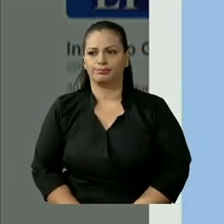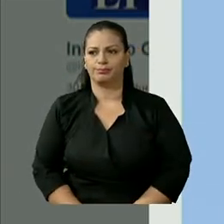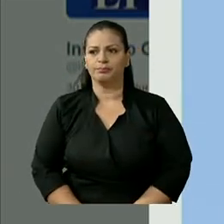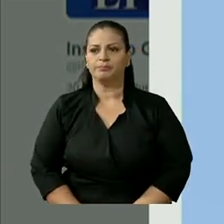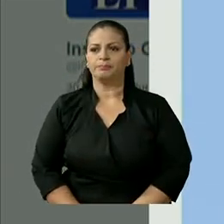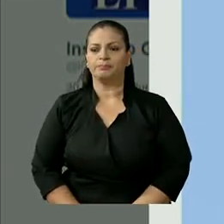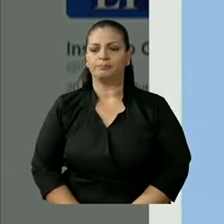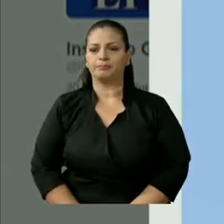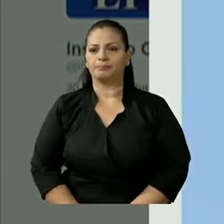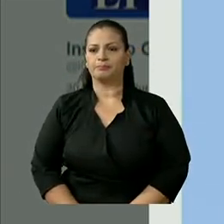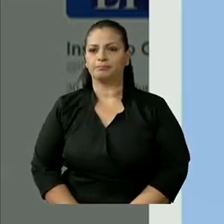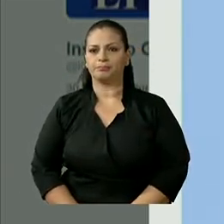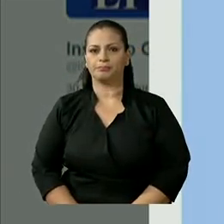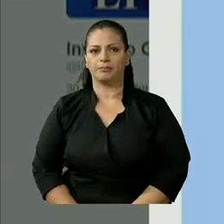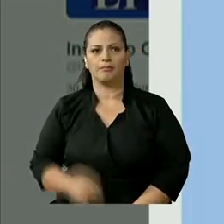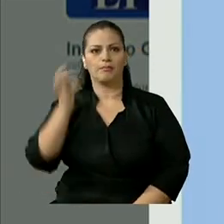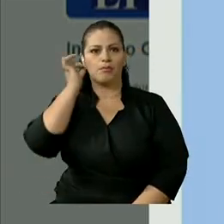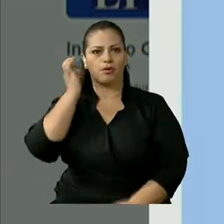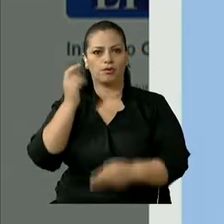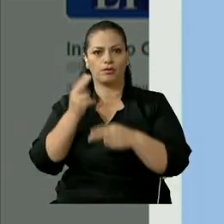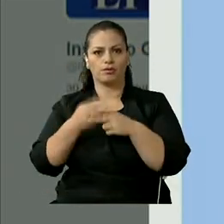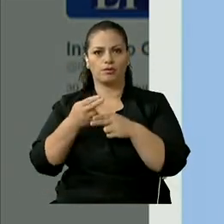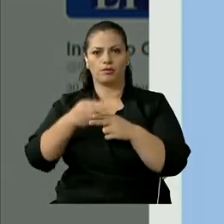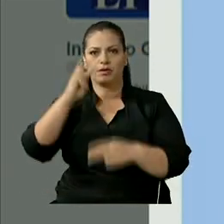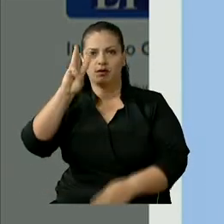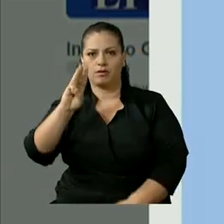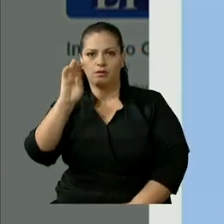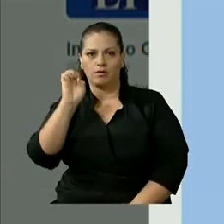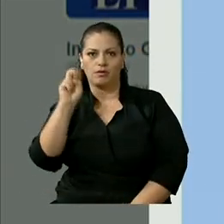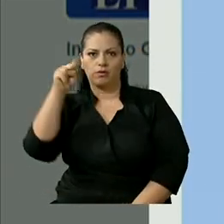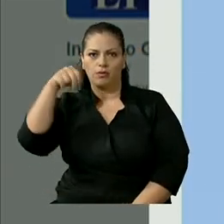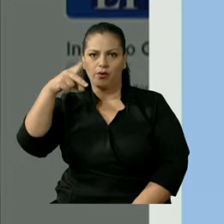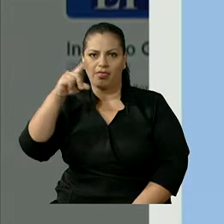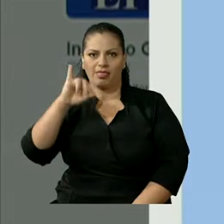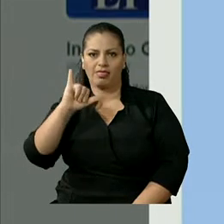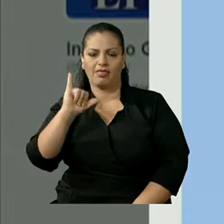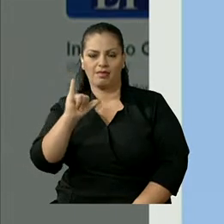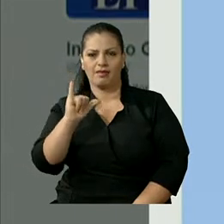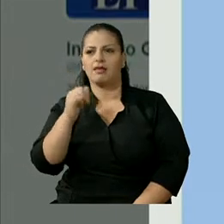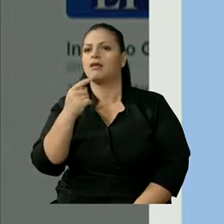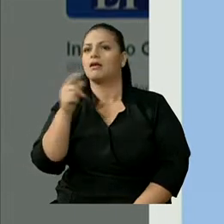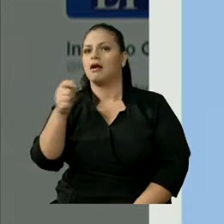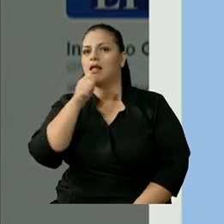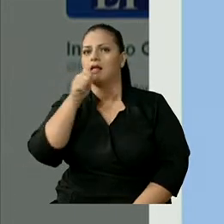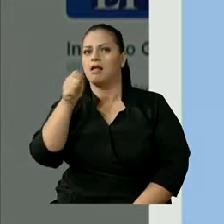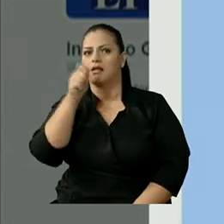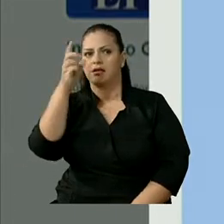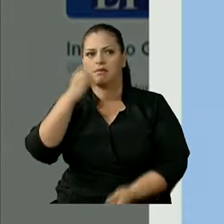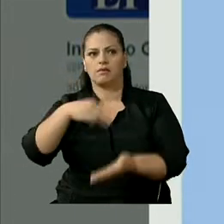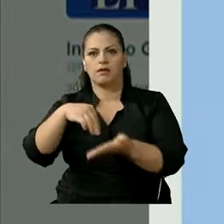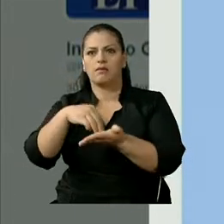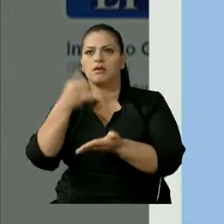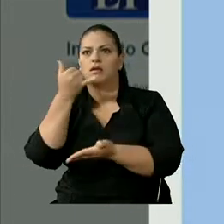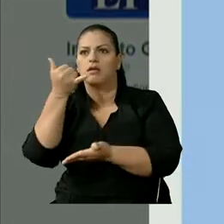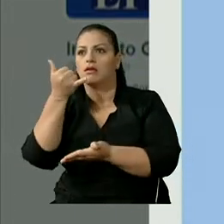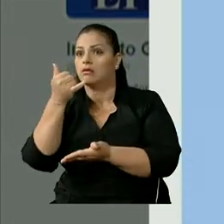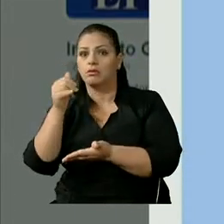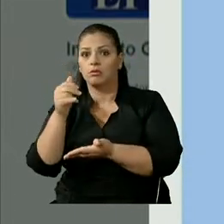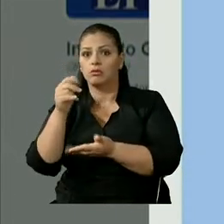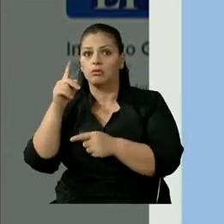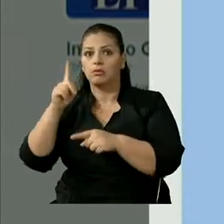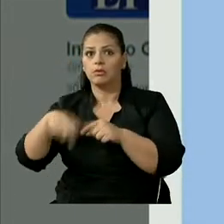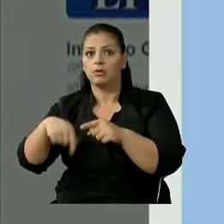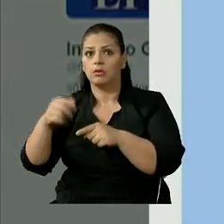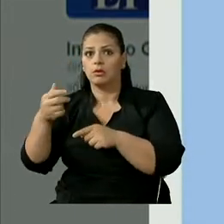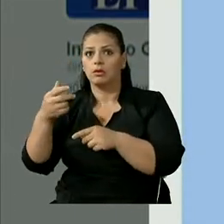A ver, Wendy Delgado, nuestra corresponsal en Manaví, se cortó la llamada. Bueno, apenas tengamos a Wendy para